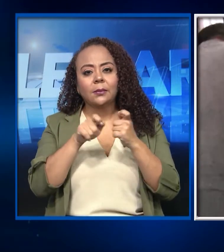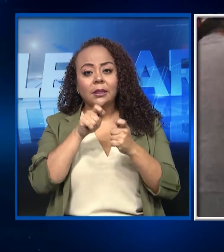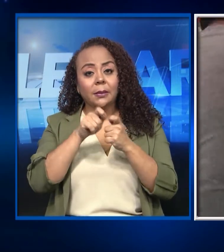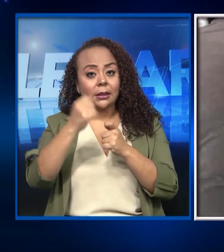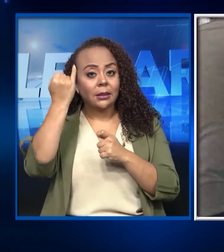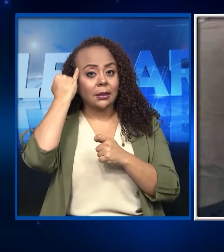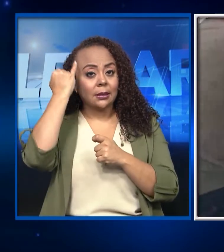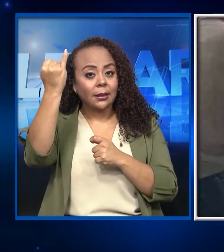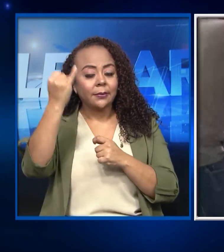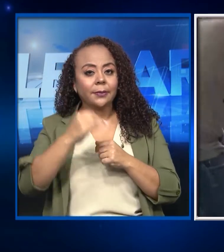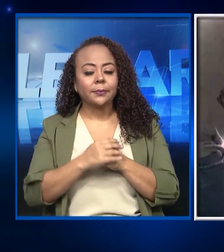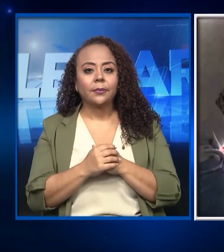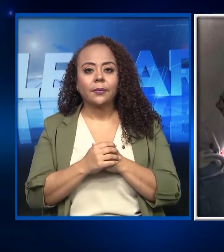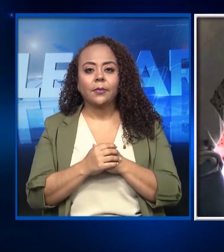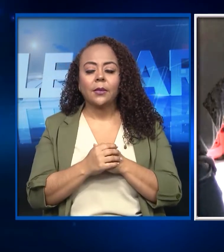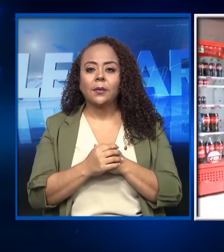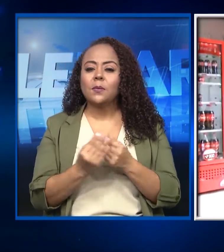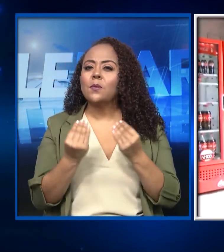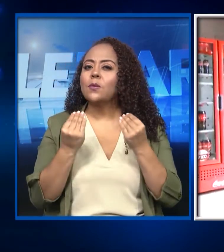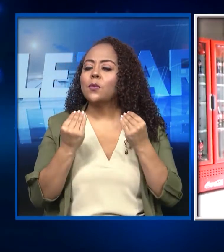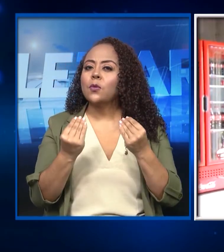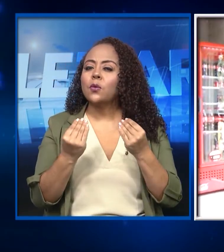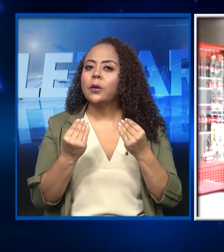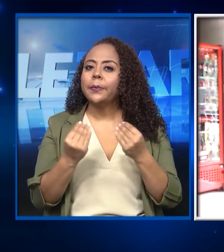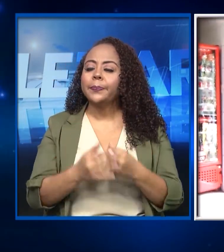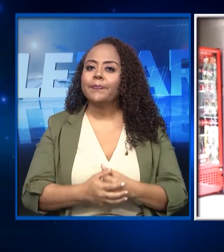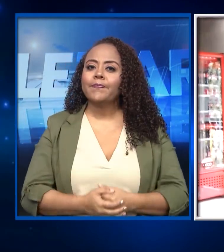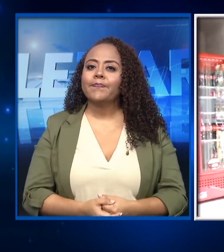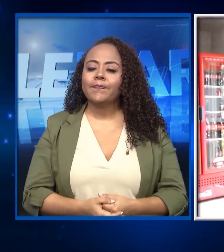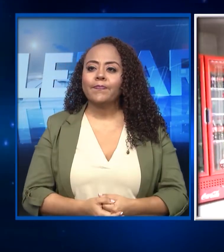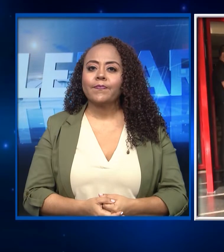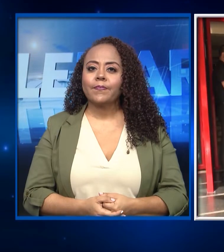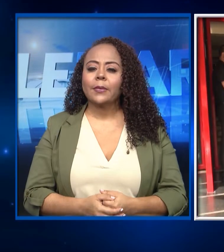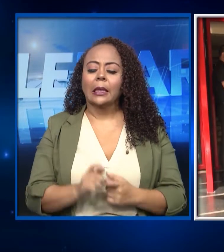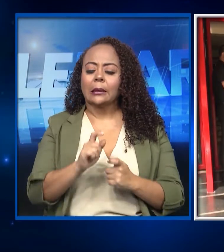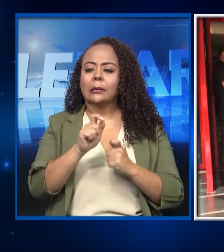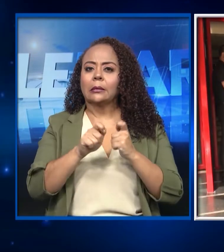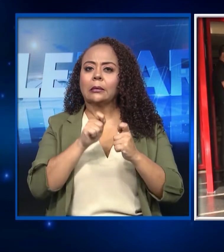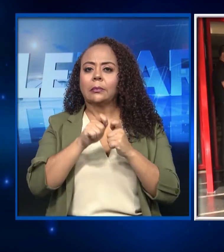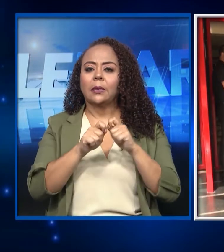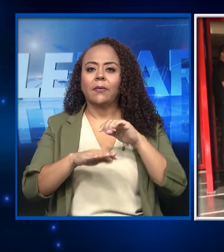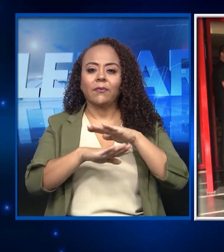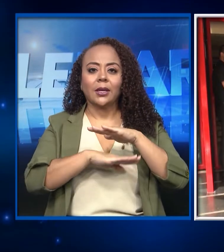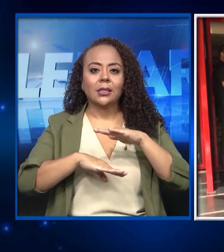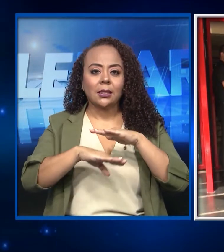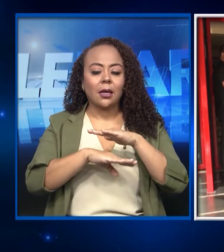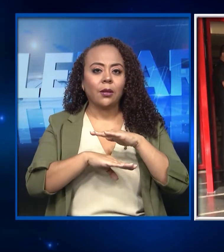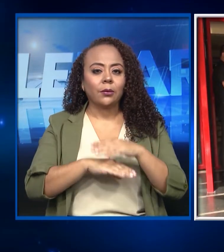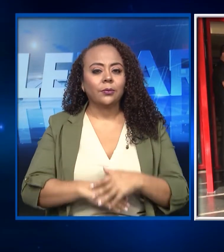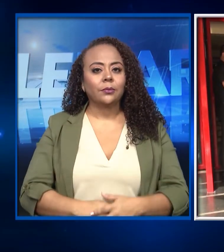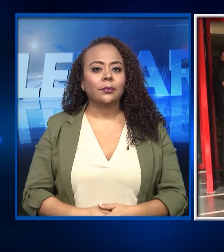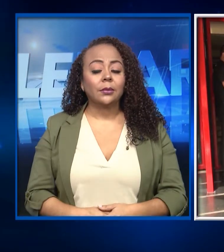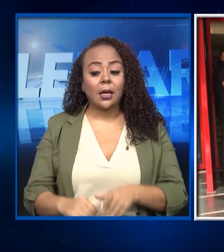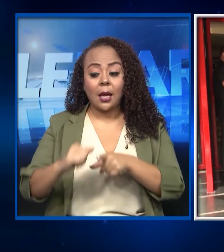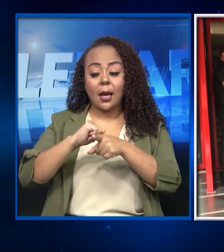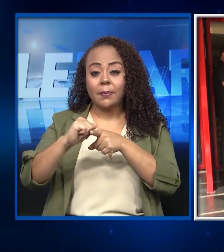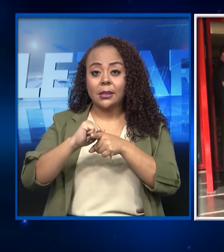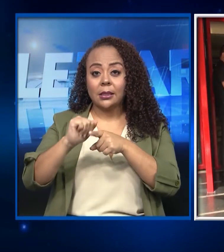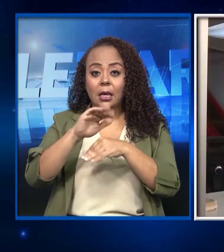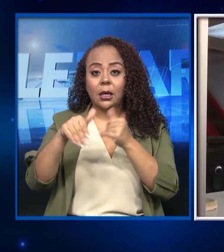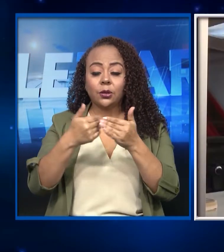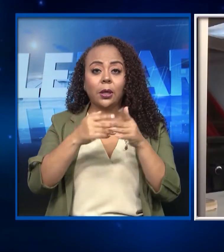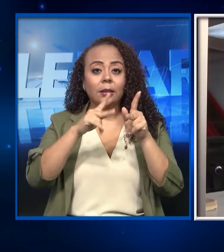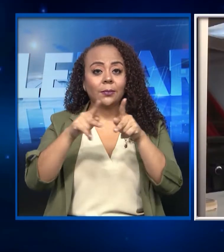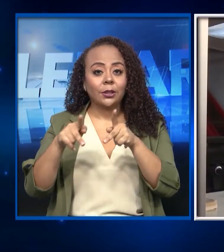iniciativa está muy puntualmente basado en capacitar a las personas,